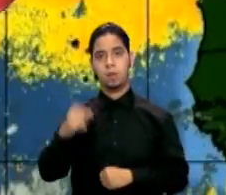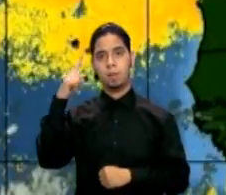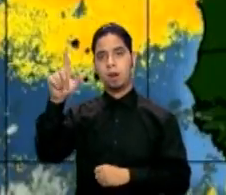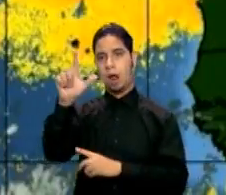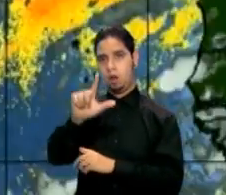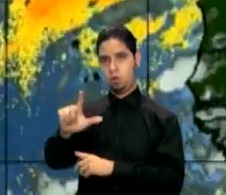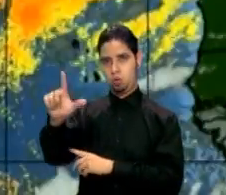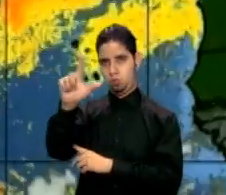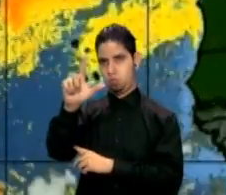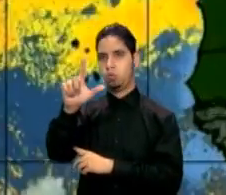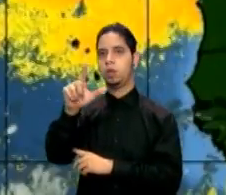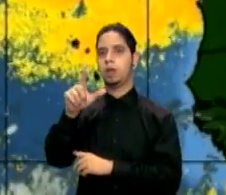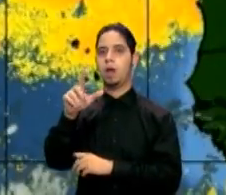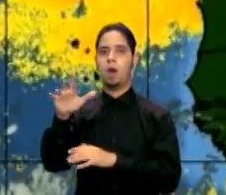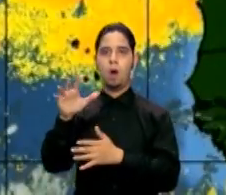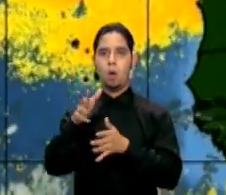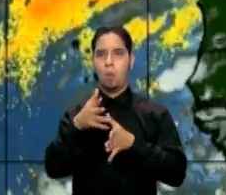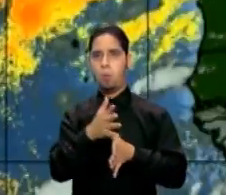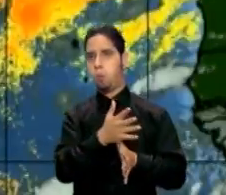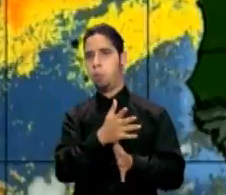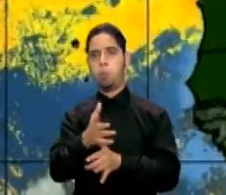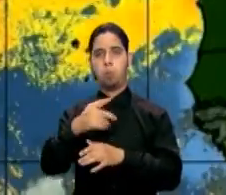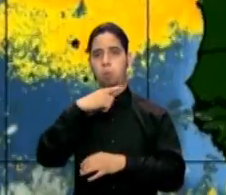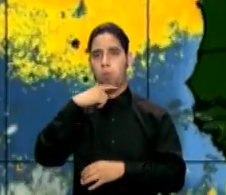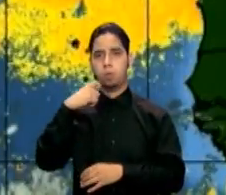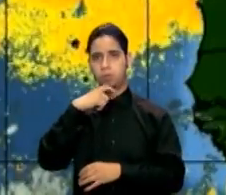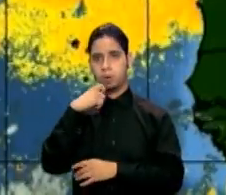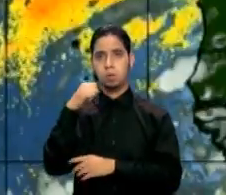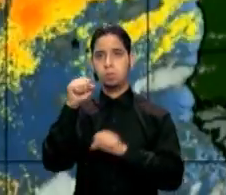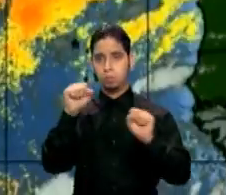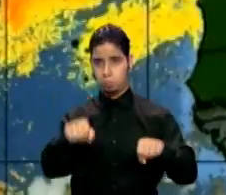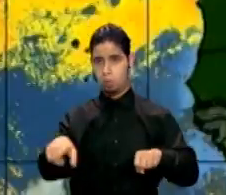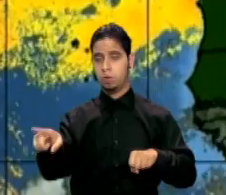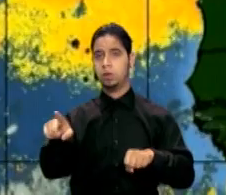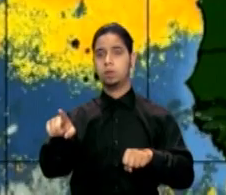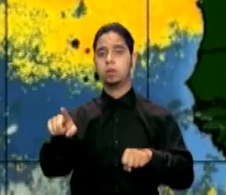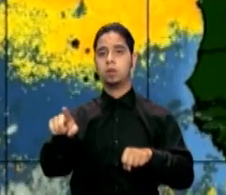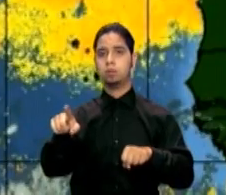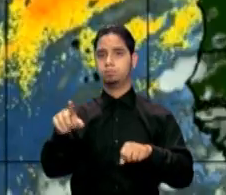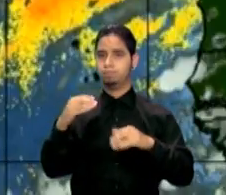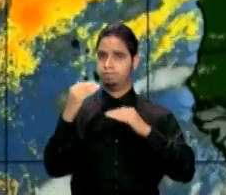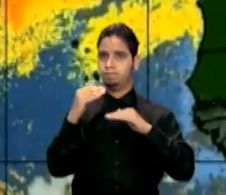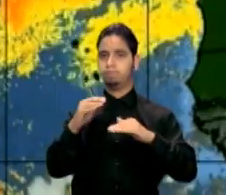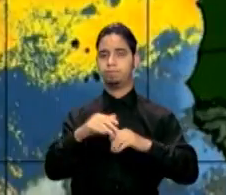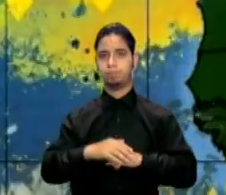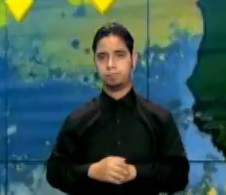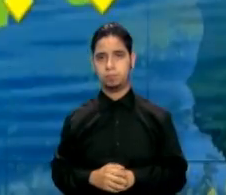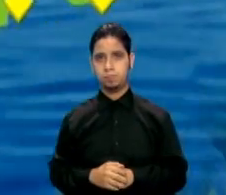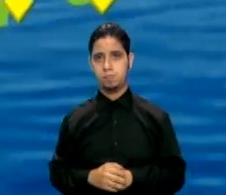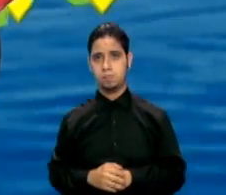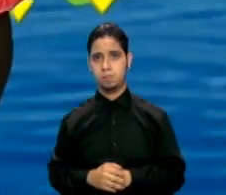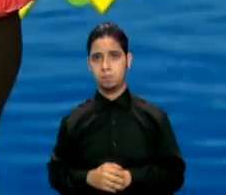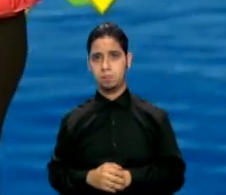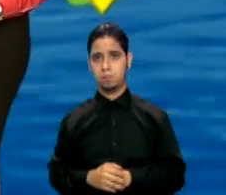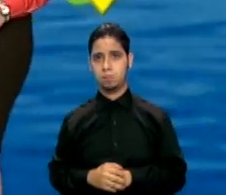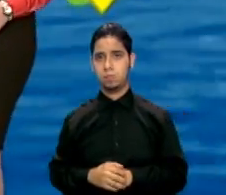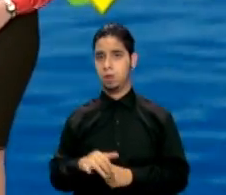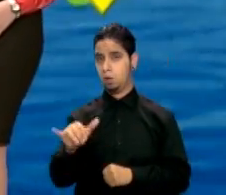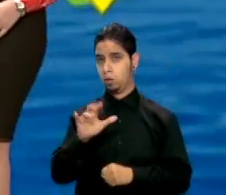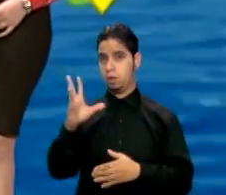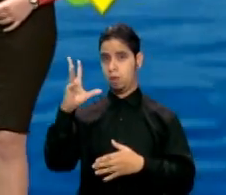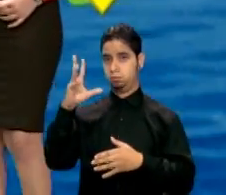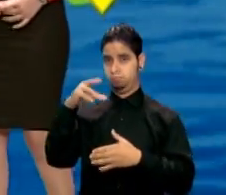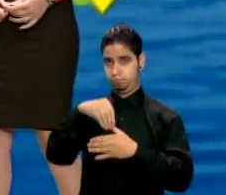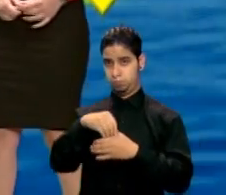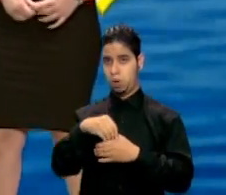aire seco llegaría a la zona local limitando esa actividad de precipitación acompañada de pequeñas concentraciones de polvo del